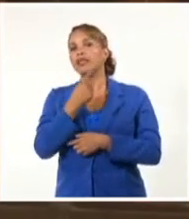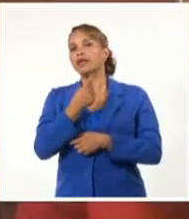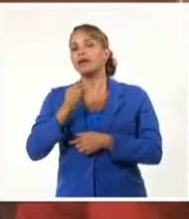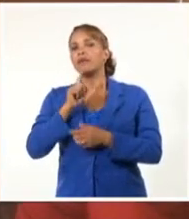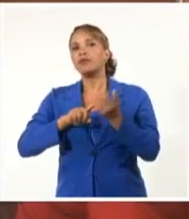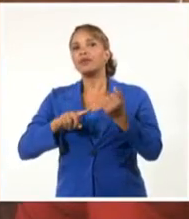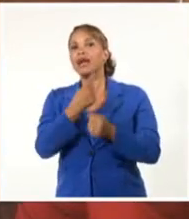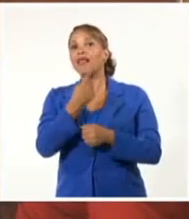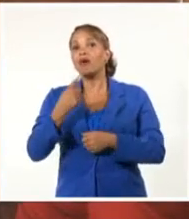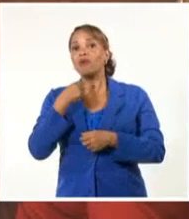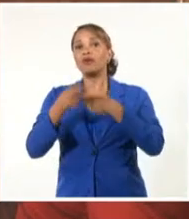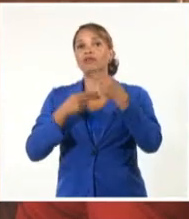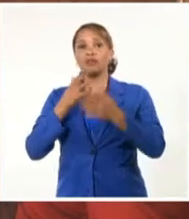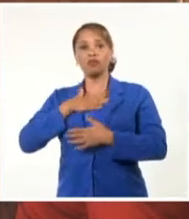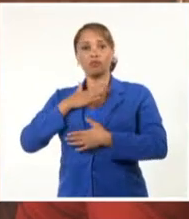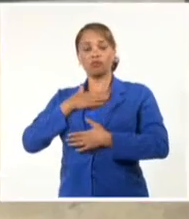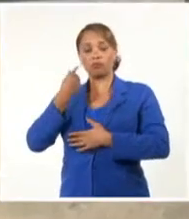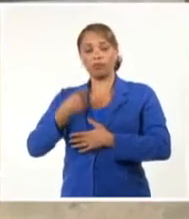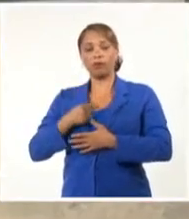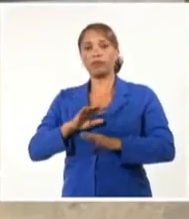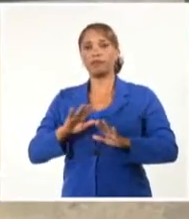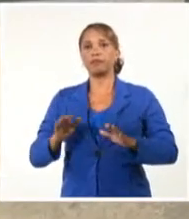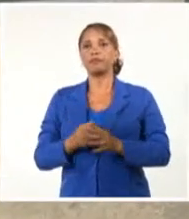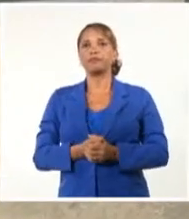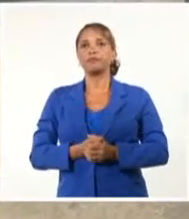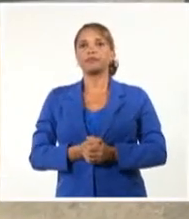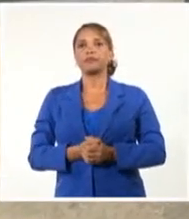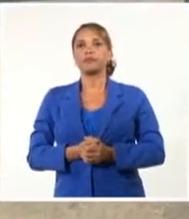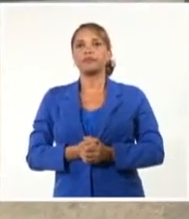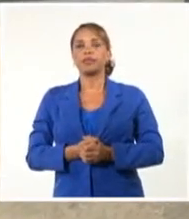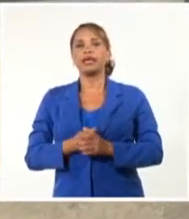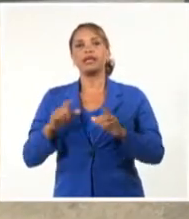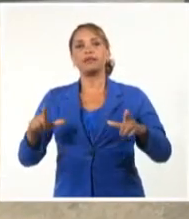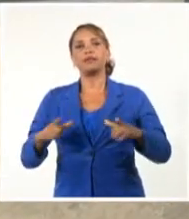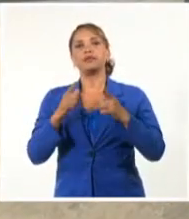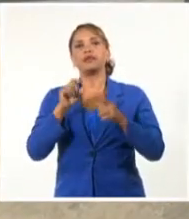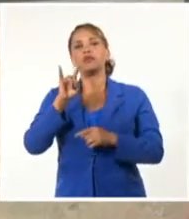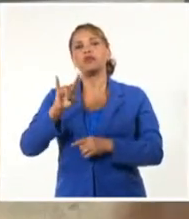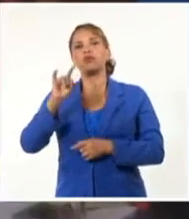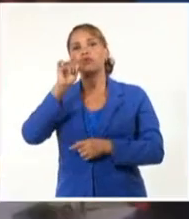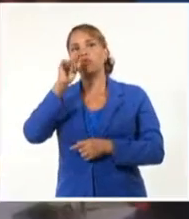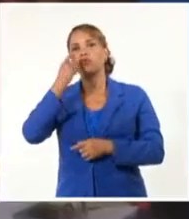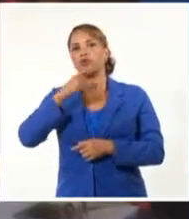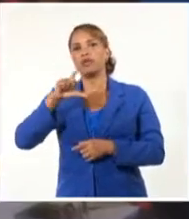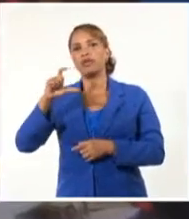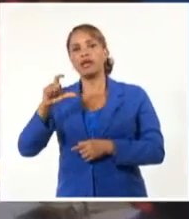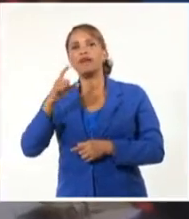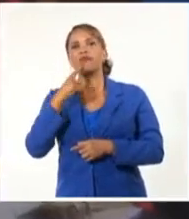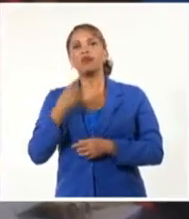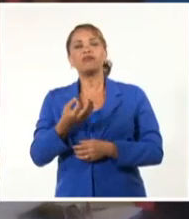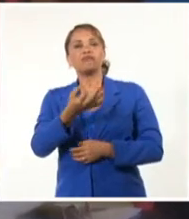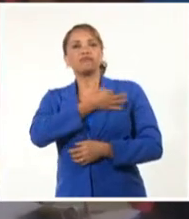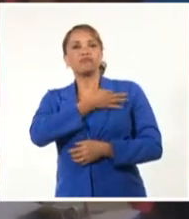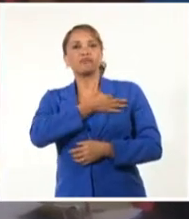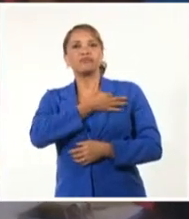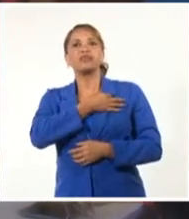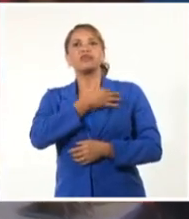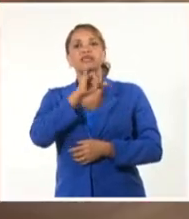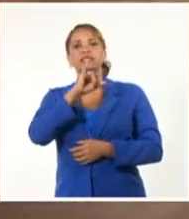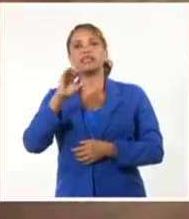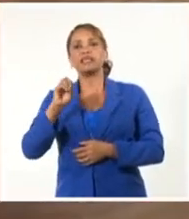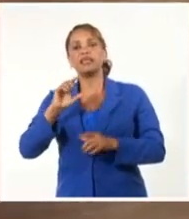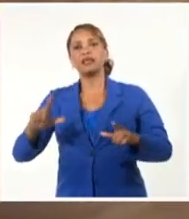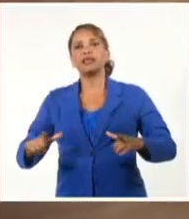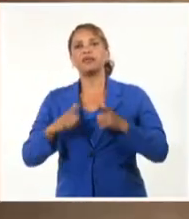haciendo su parte desde hoy. A propósito de las actividades, por el recién celebrado aniversario de LONIAC, fueron reconocidos con el sello 60 aniversario los